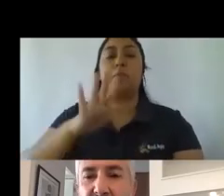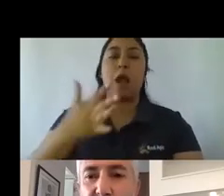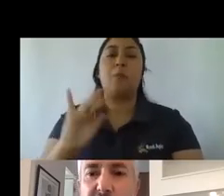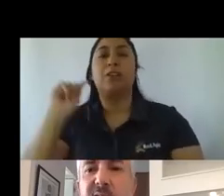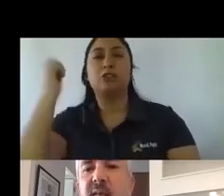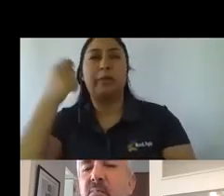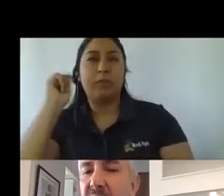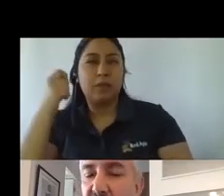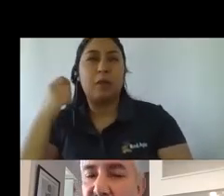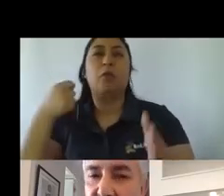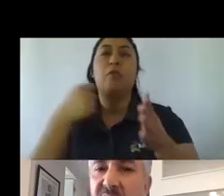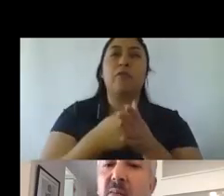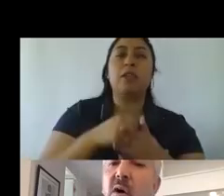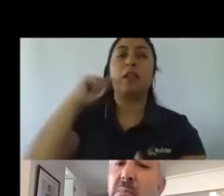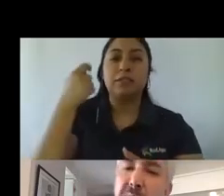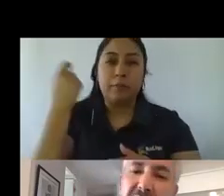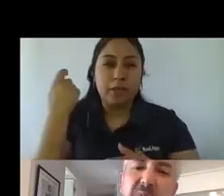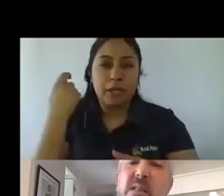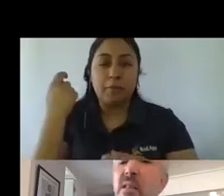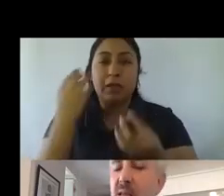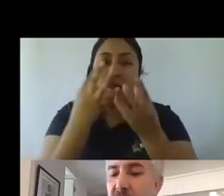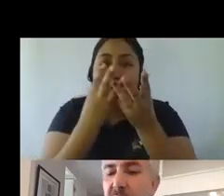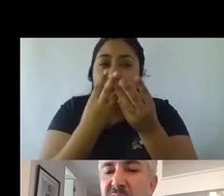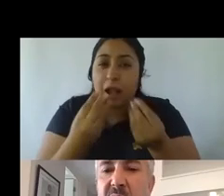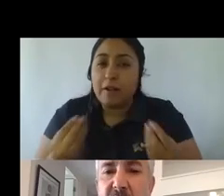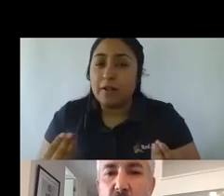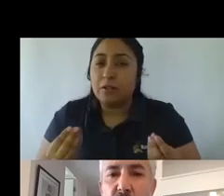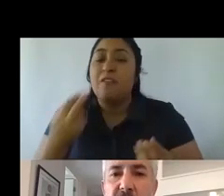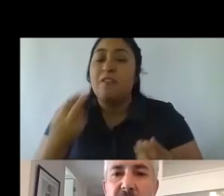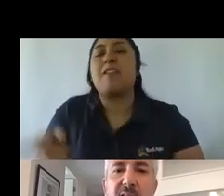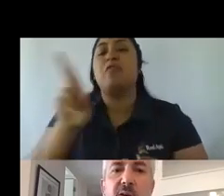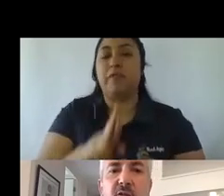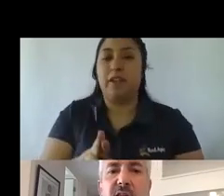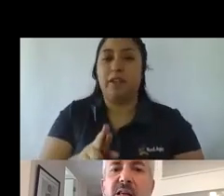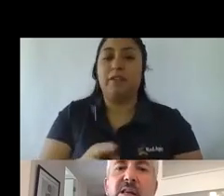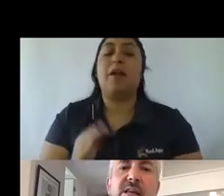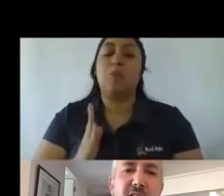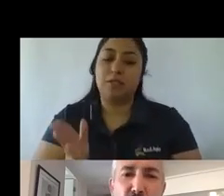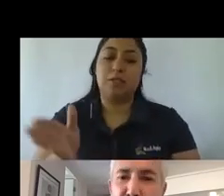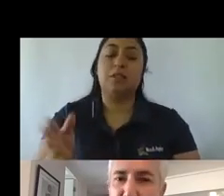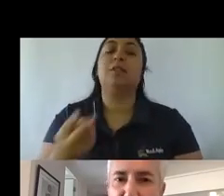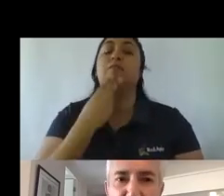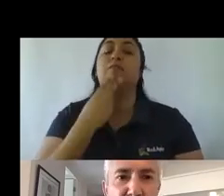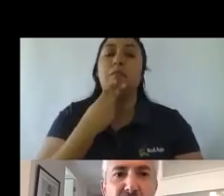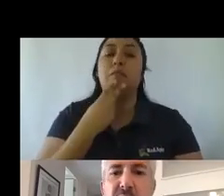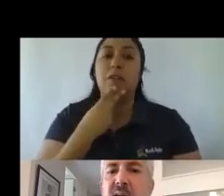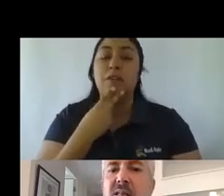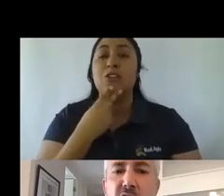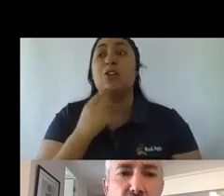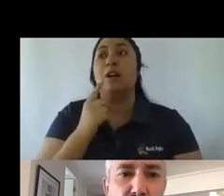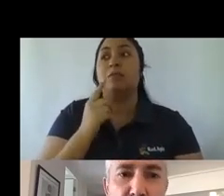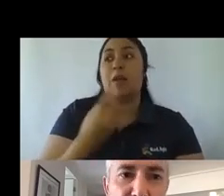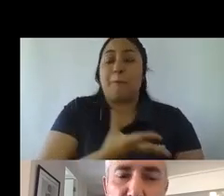empezaban a diluirse, van a volver y vamos a permanentemente vivir, digamos, en esta ecuación de que tengo mucho miedo a enfermarme,